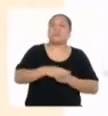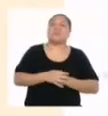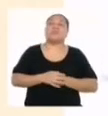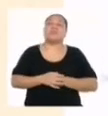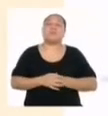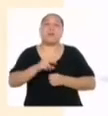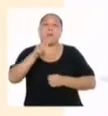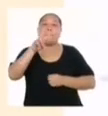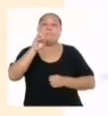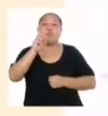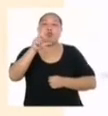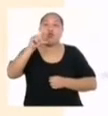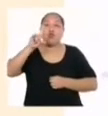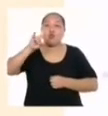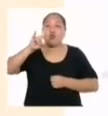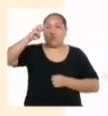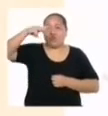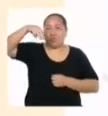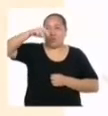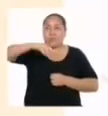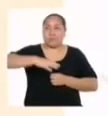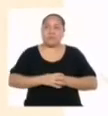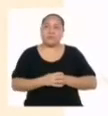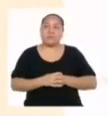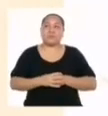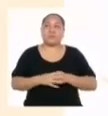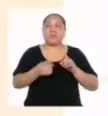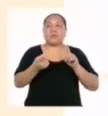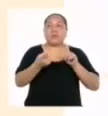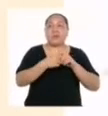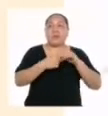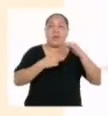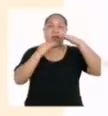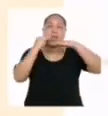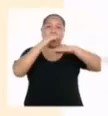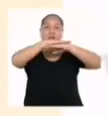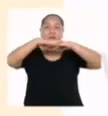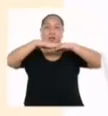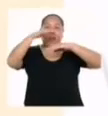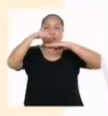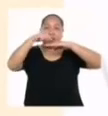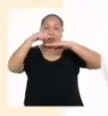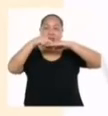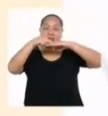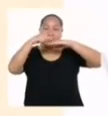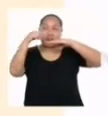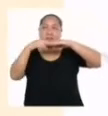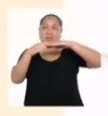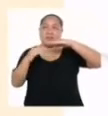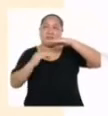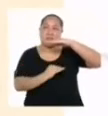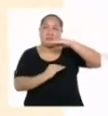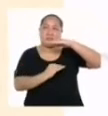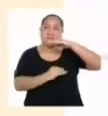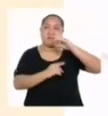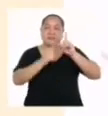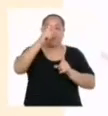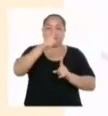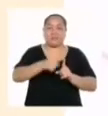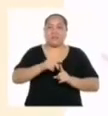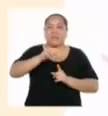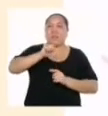El volumen de un cilindro es el producto del área de la base por la altura. Si lo escribimos como una ecuación